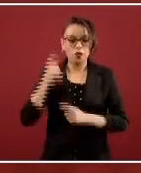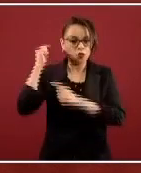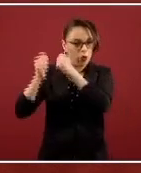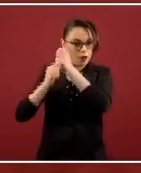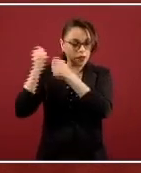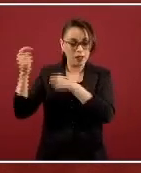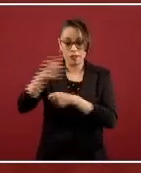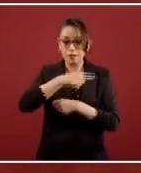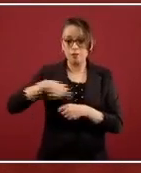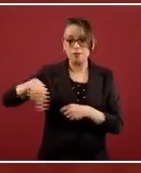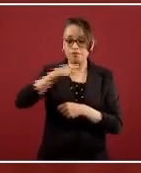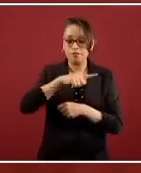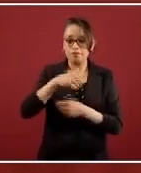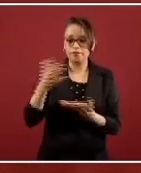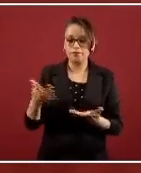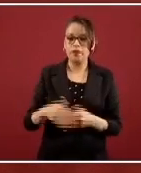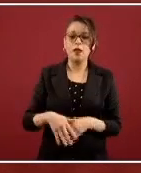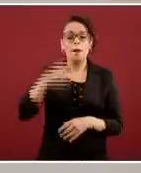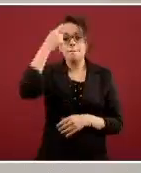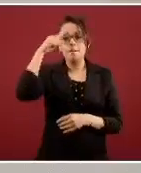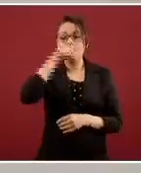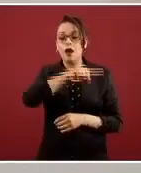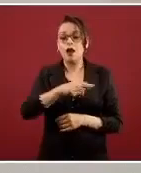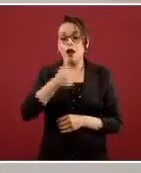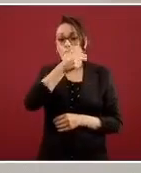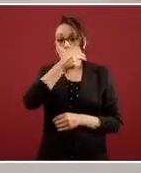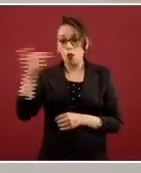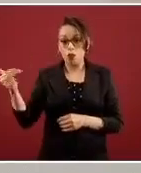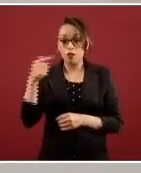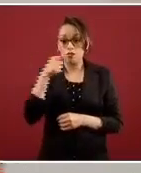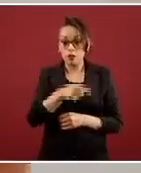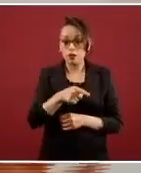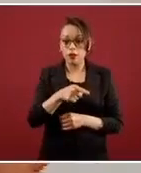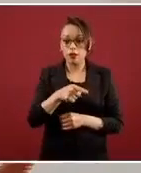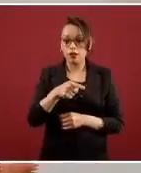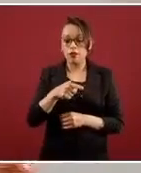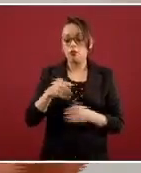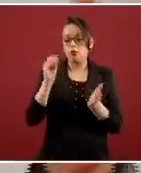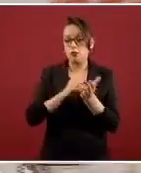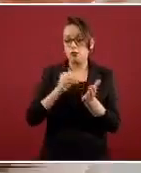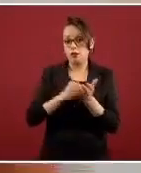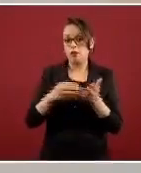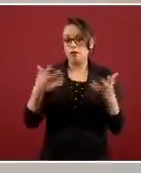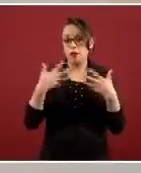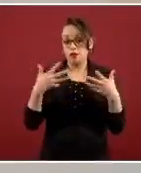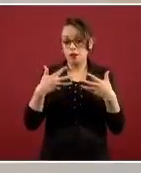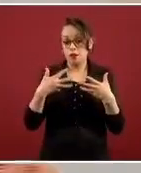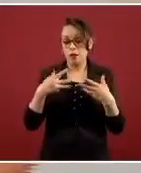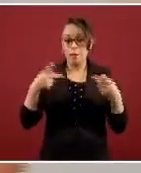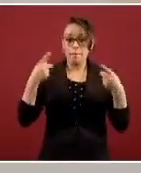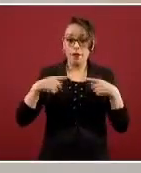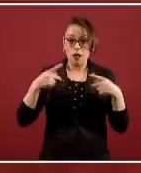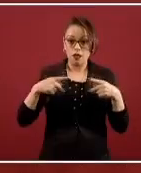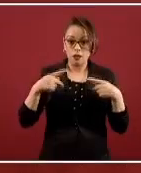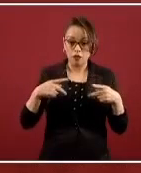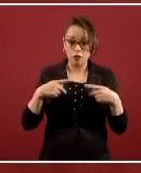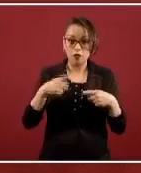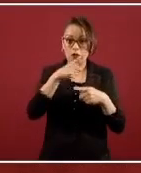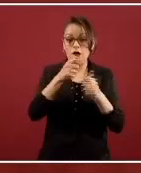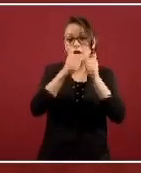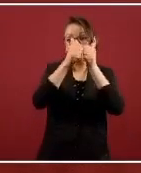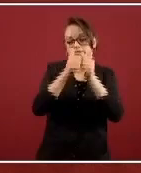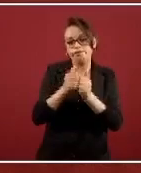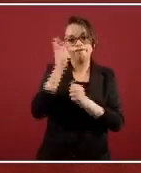operaciones mínimo de los hoteles en aquellos sitios donde todavía hay personas, huéspedes